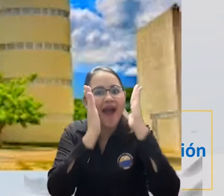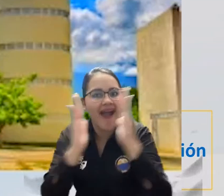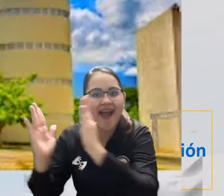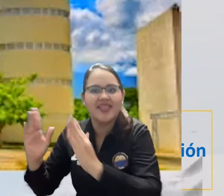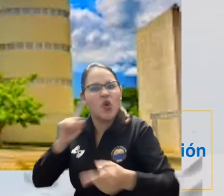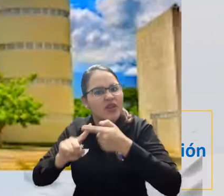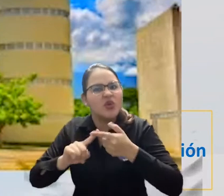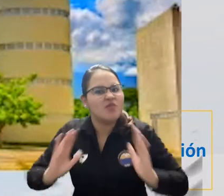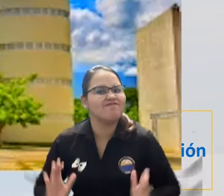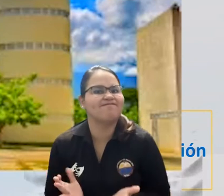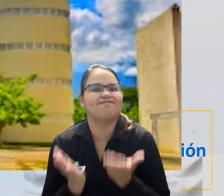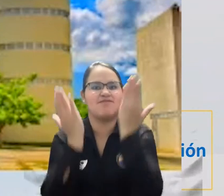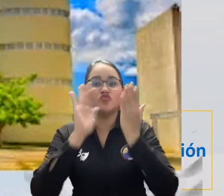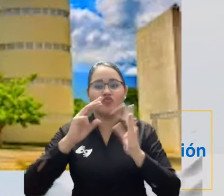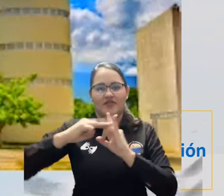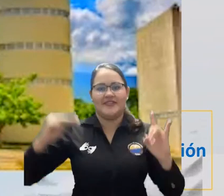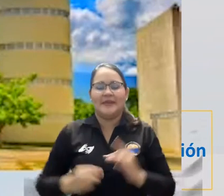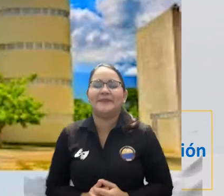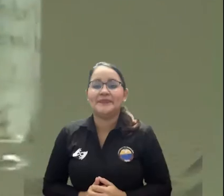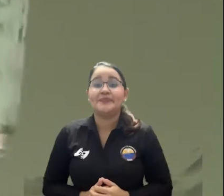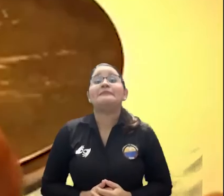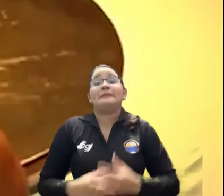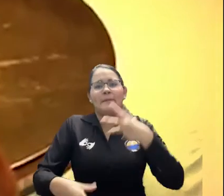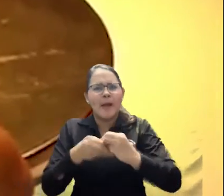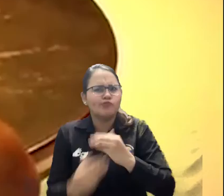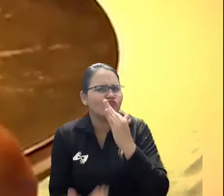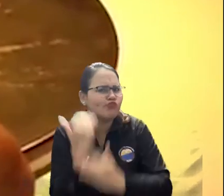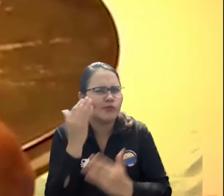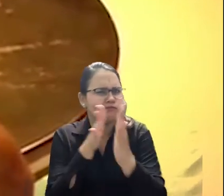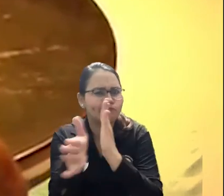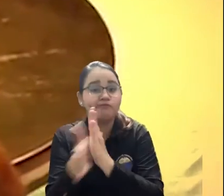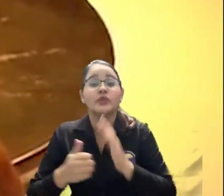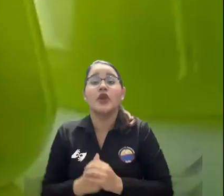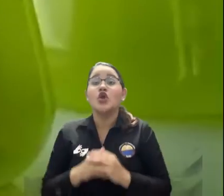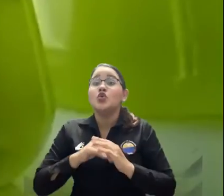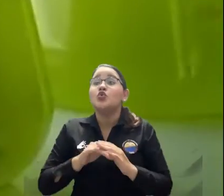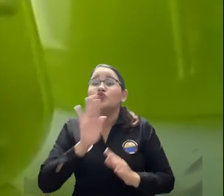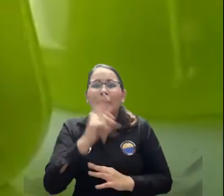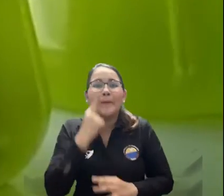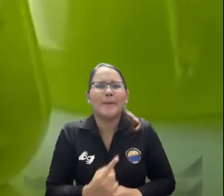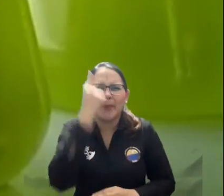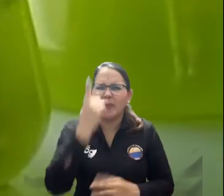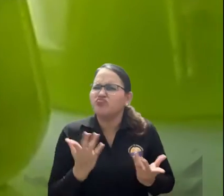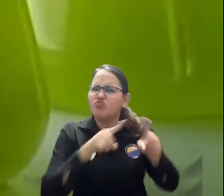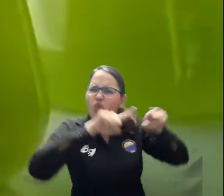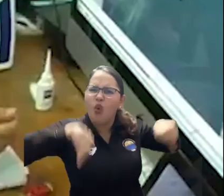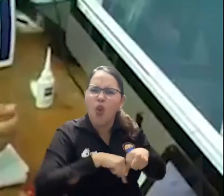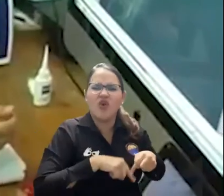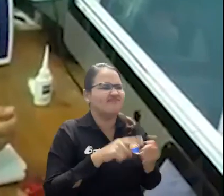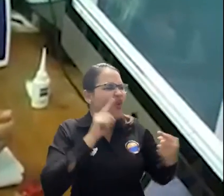actividades de ciencia y tecnología en este momento para la universidad. Como novedad en este proceso, se destaca por primera vez la